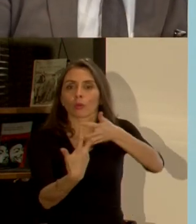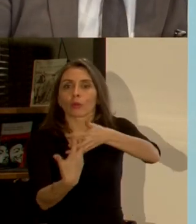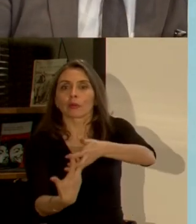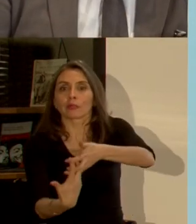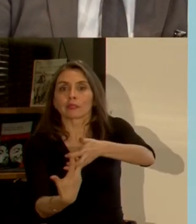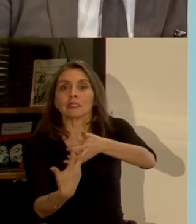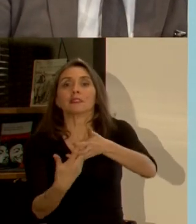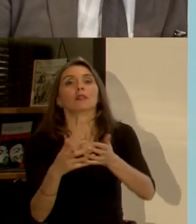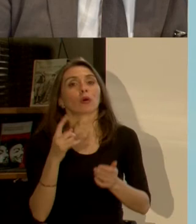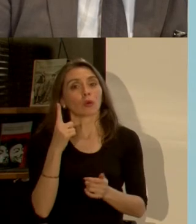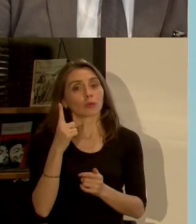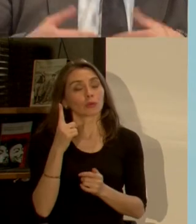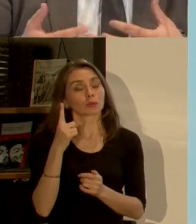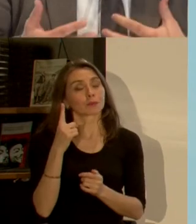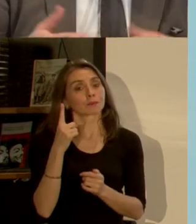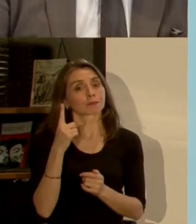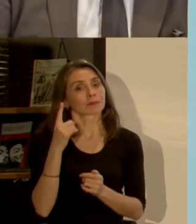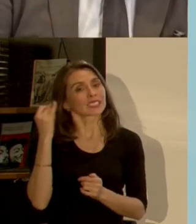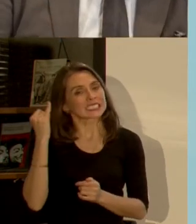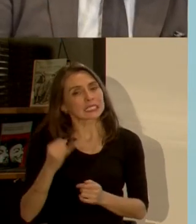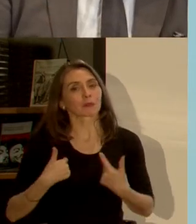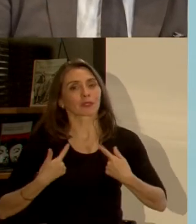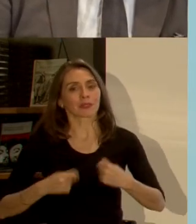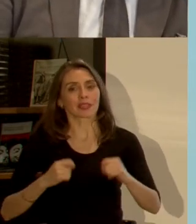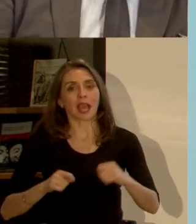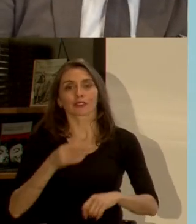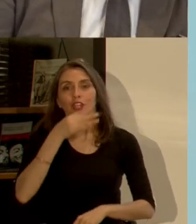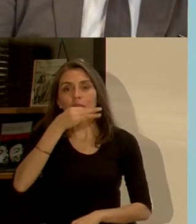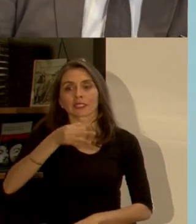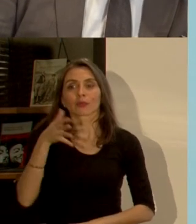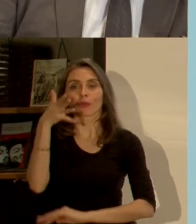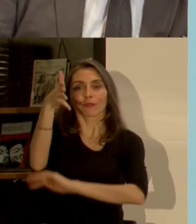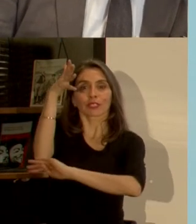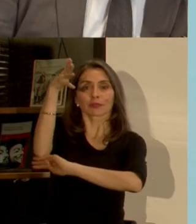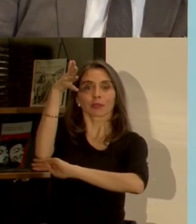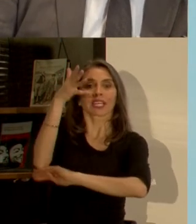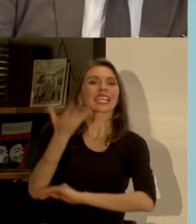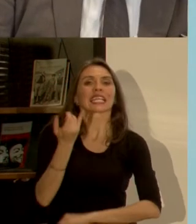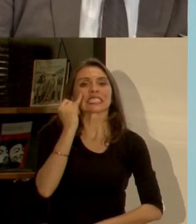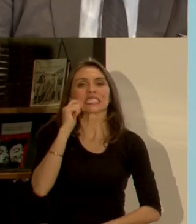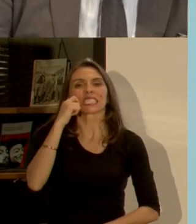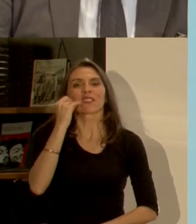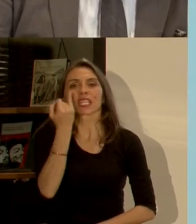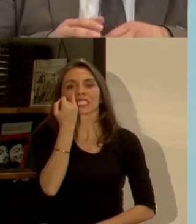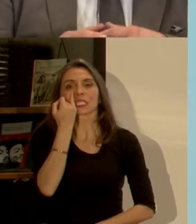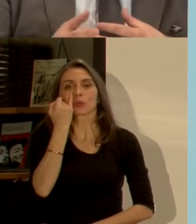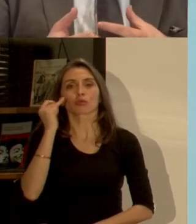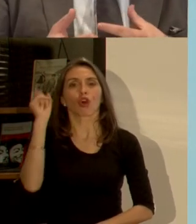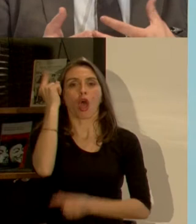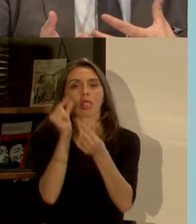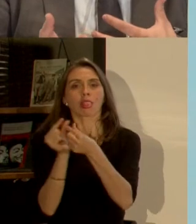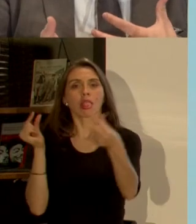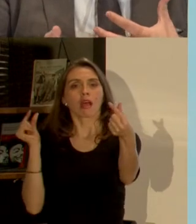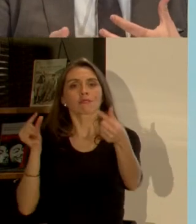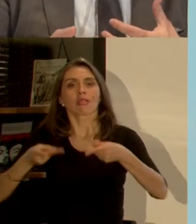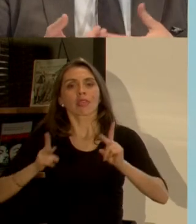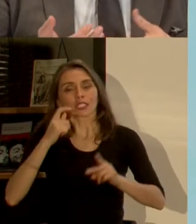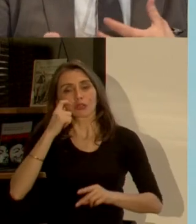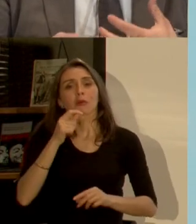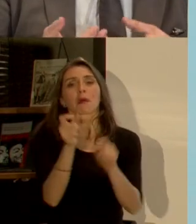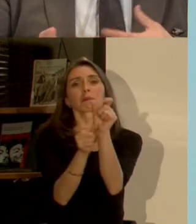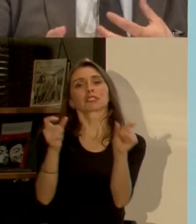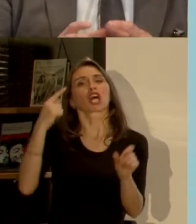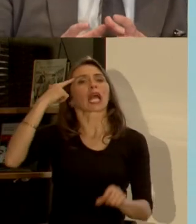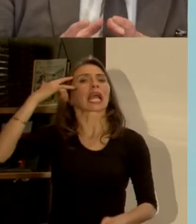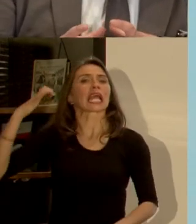una de las cosas que siempre trato de decir en las exposiciones que es el Instituto Nacional de Derecho Humano porque muchas veces se entiende